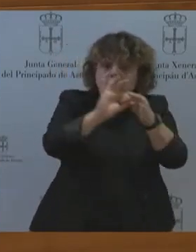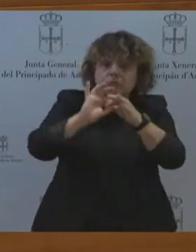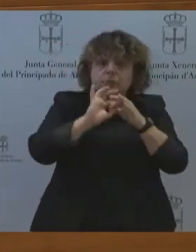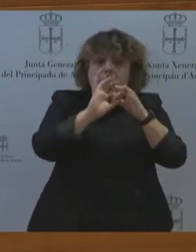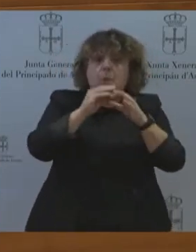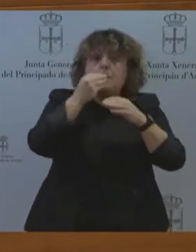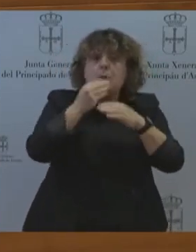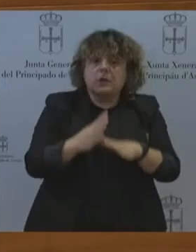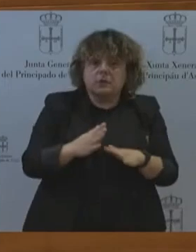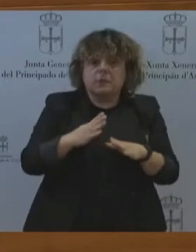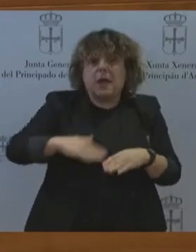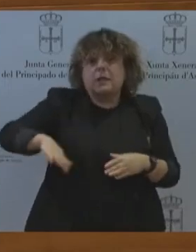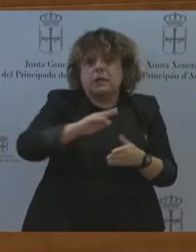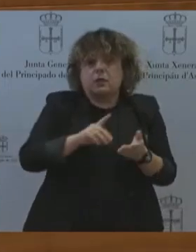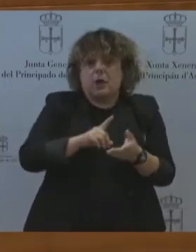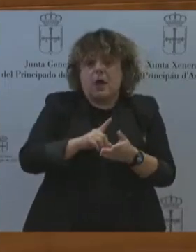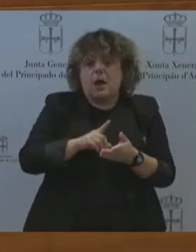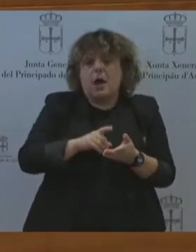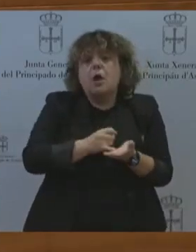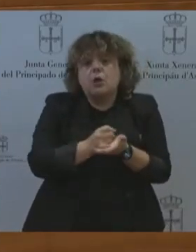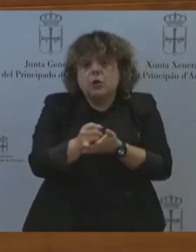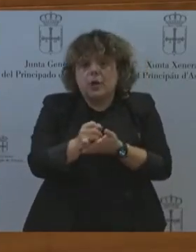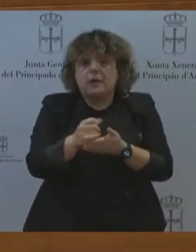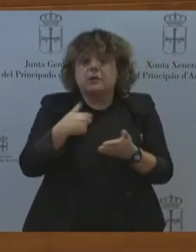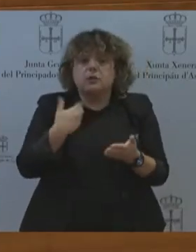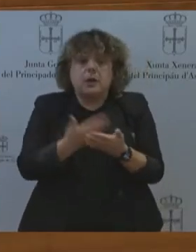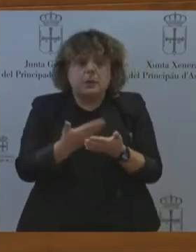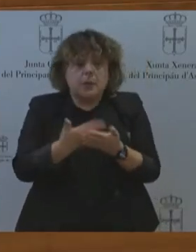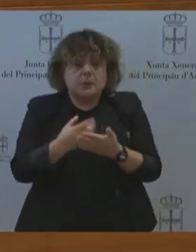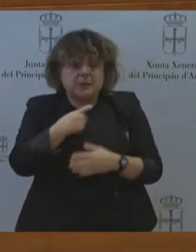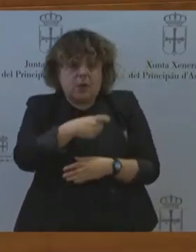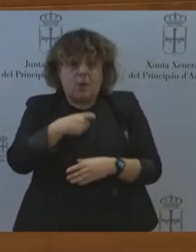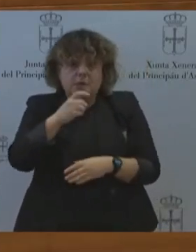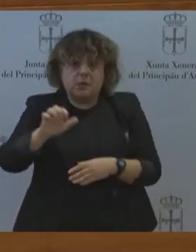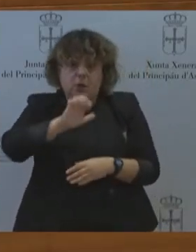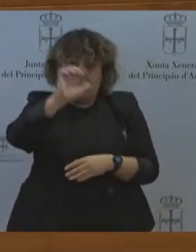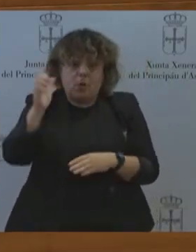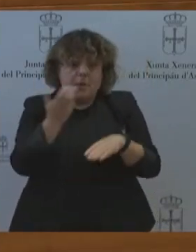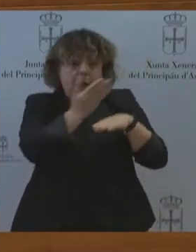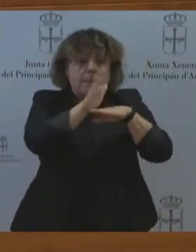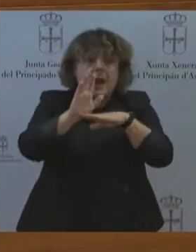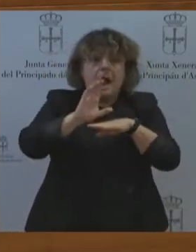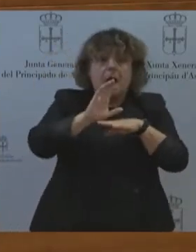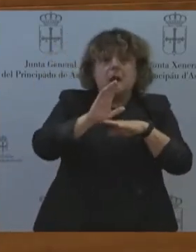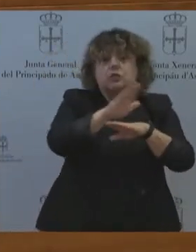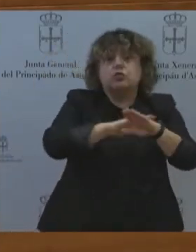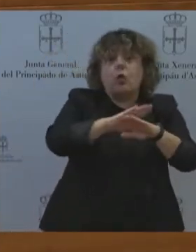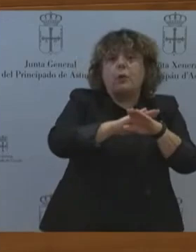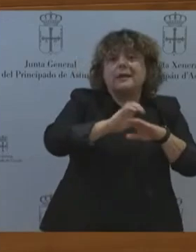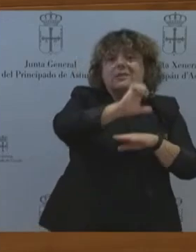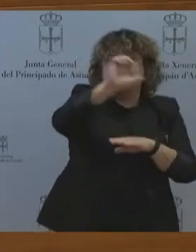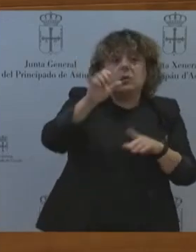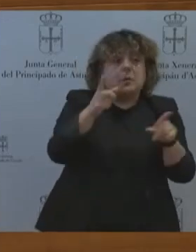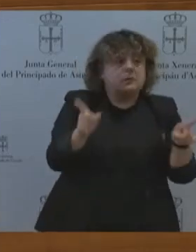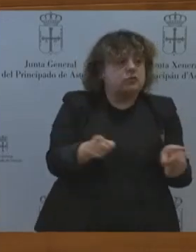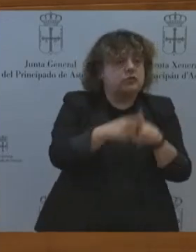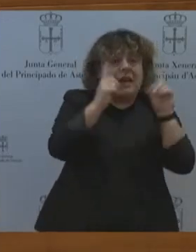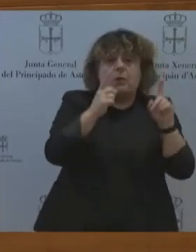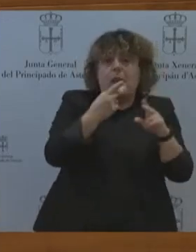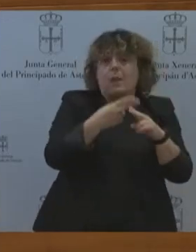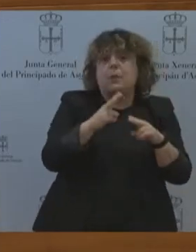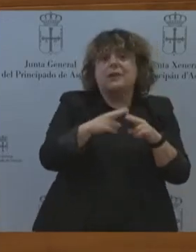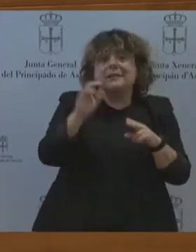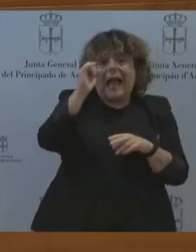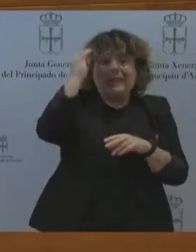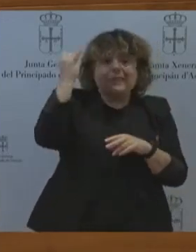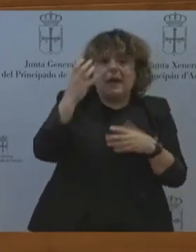propuesta que sugiere la Comisión Europea para todos los gobiernos europeos, independientemente del color que tengan. Si quiere usted de verdad tomar en serio el medio